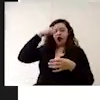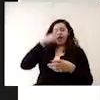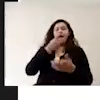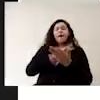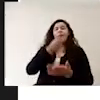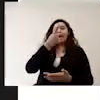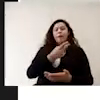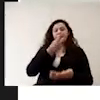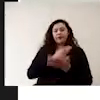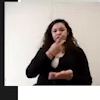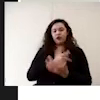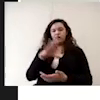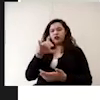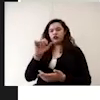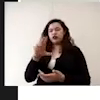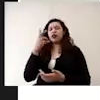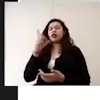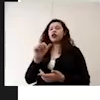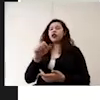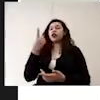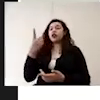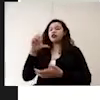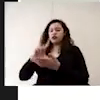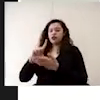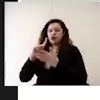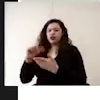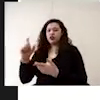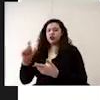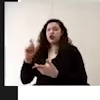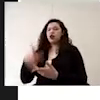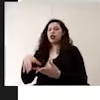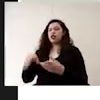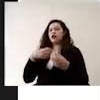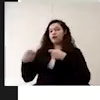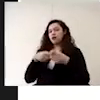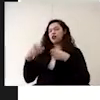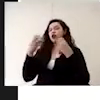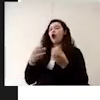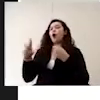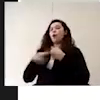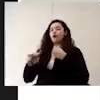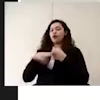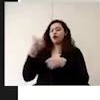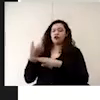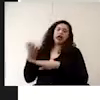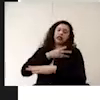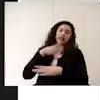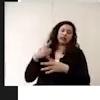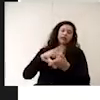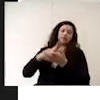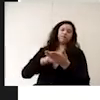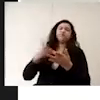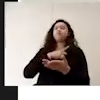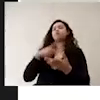agua en un recipiente de plástico o de vidrio previamente lavado y desinfectado. Debemos mezclar bien